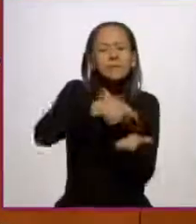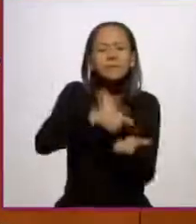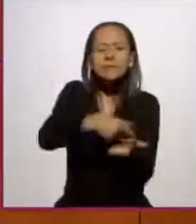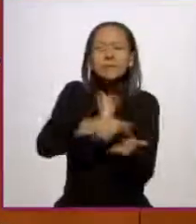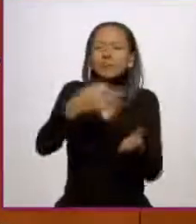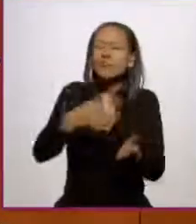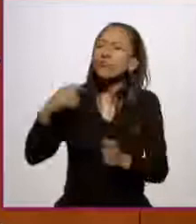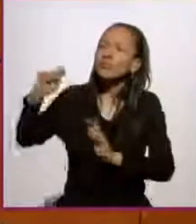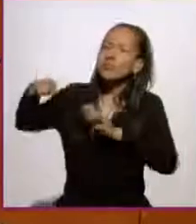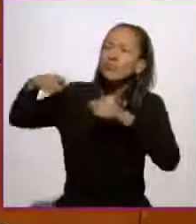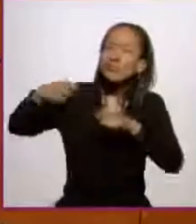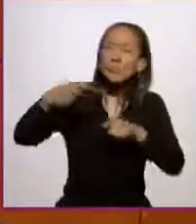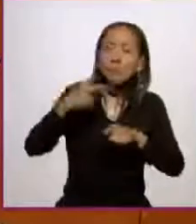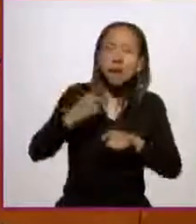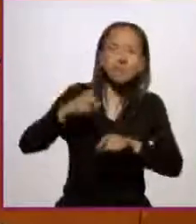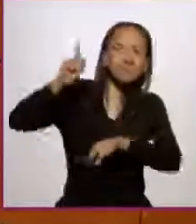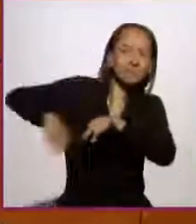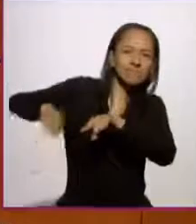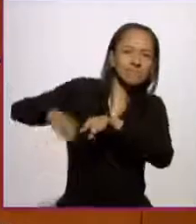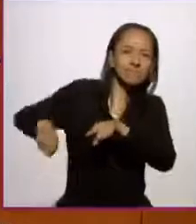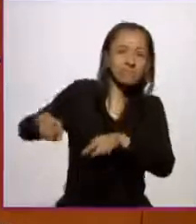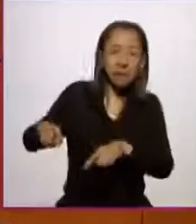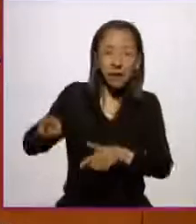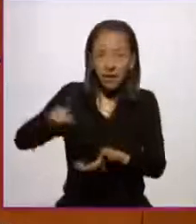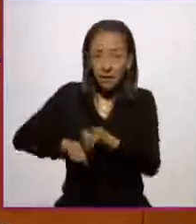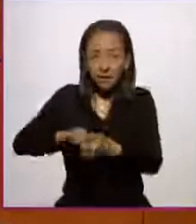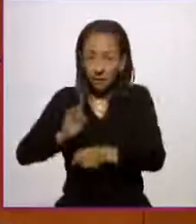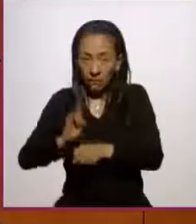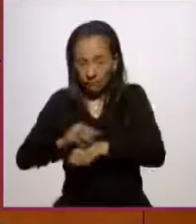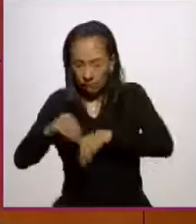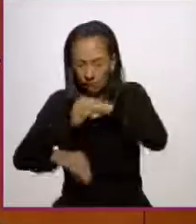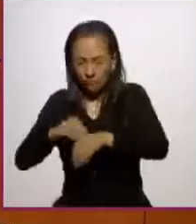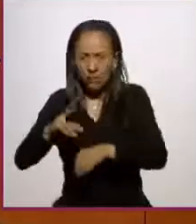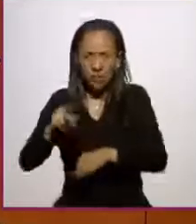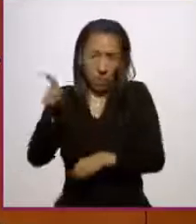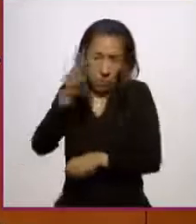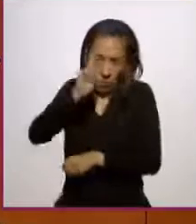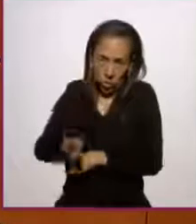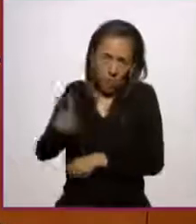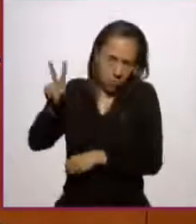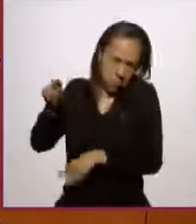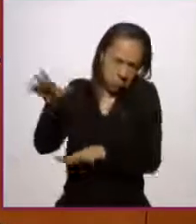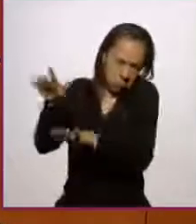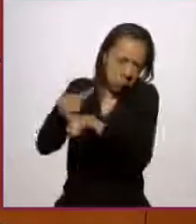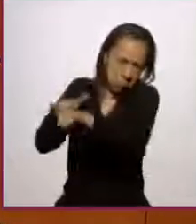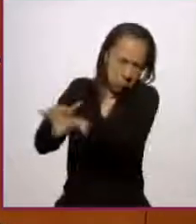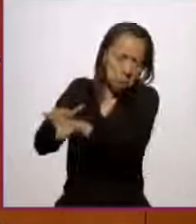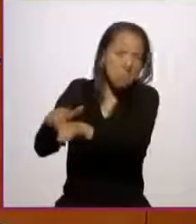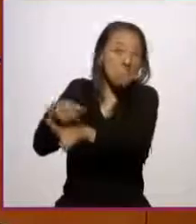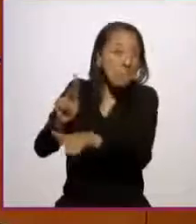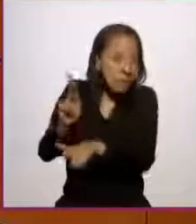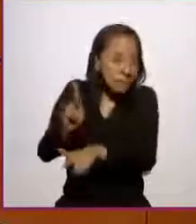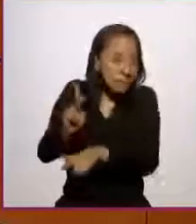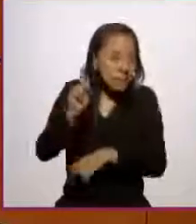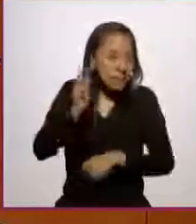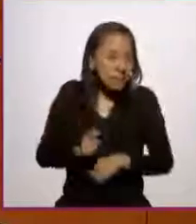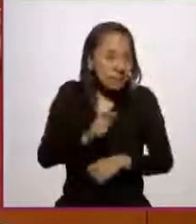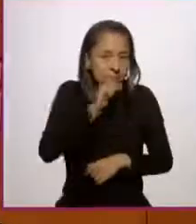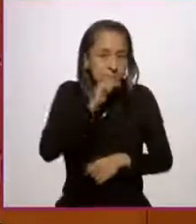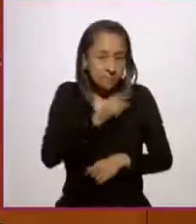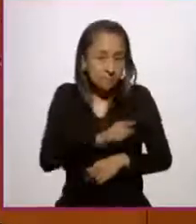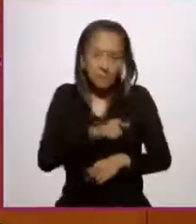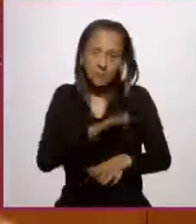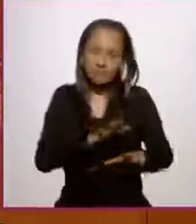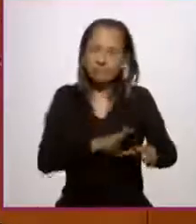de organismos genéticamente modificados. No lo prohíbe en su producción, pero sí lo prohíbe en la